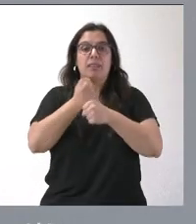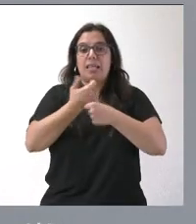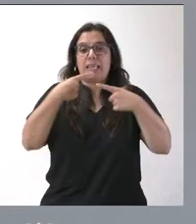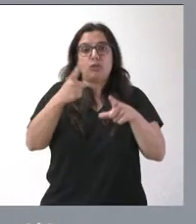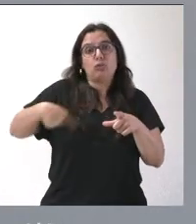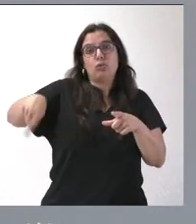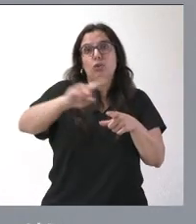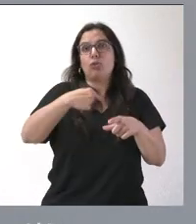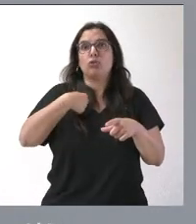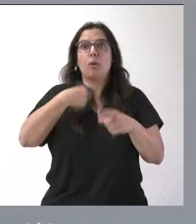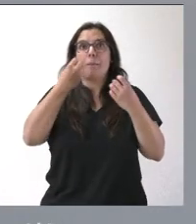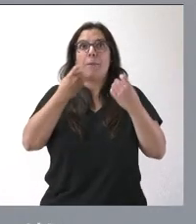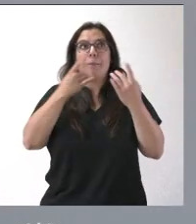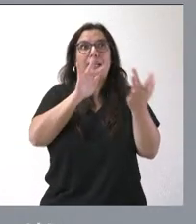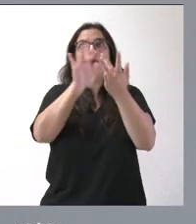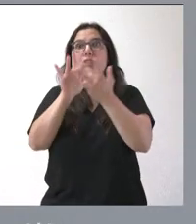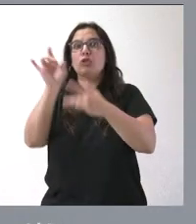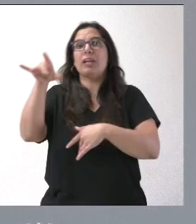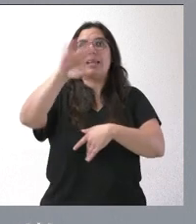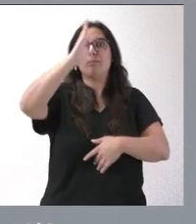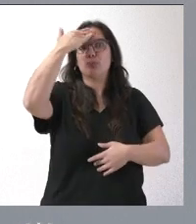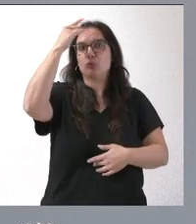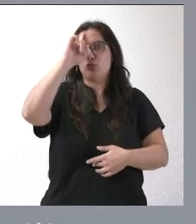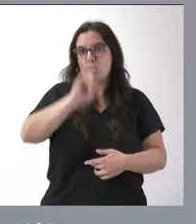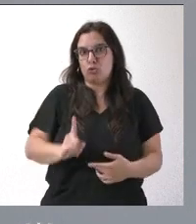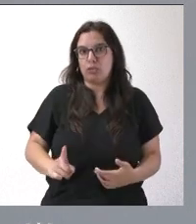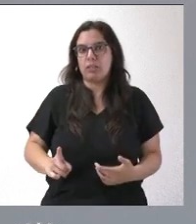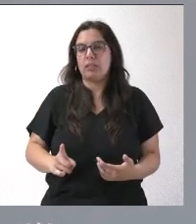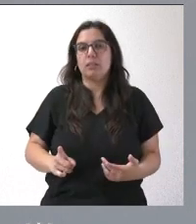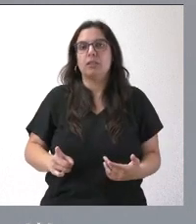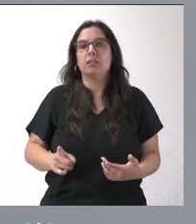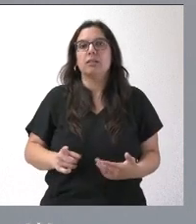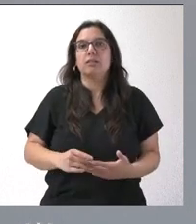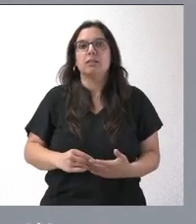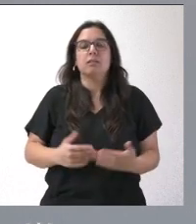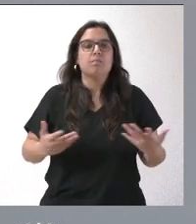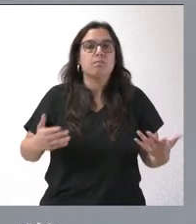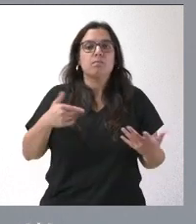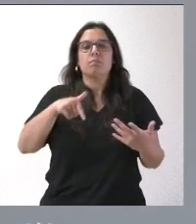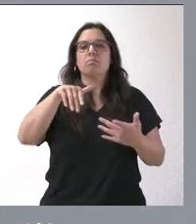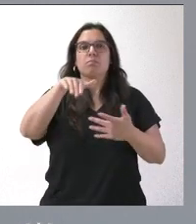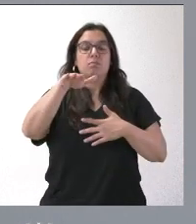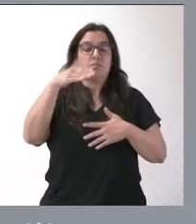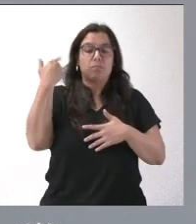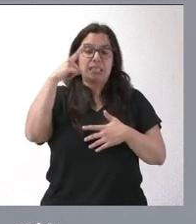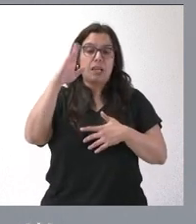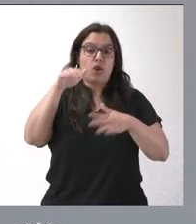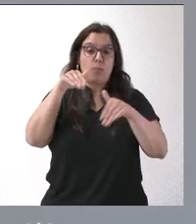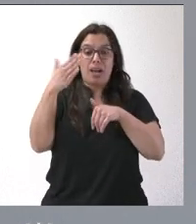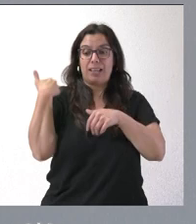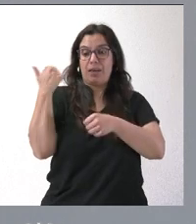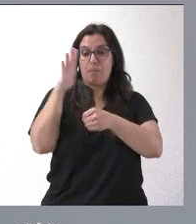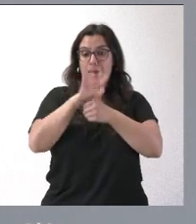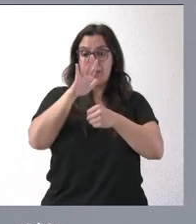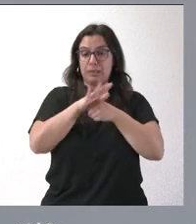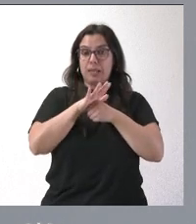Yo no me sé muy bien quiénes son todos los interlocutores del sector. Ustedes saben que se convocó una reunión ayer martes por